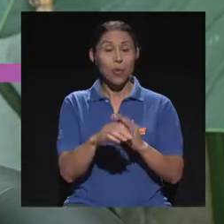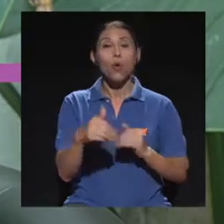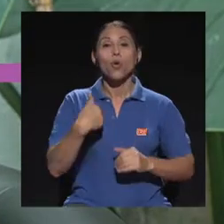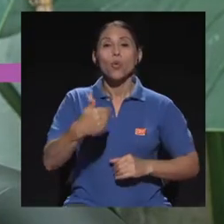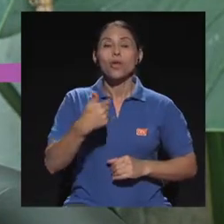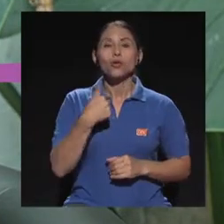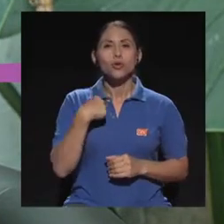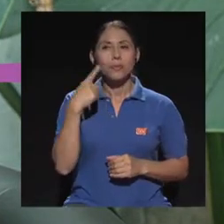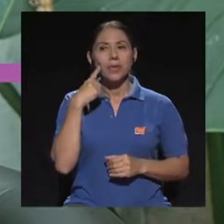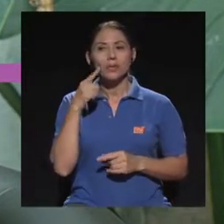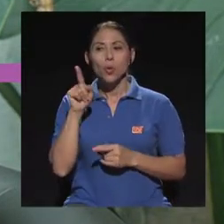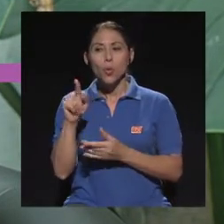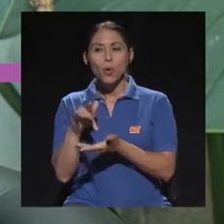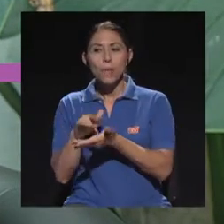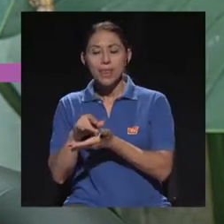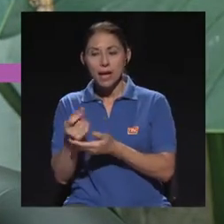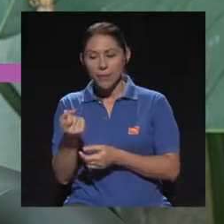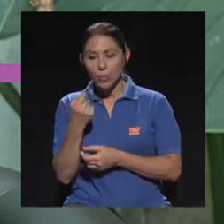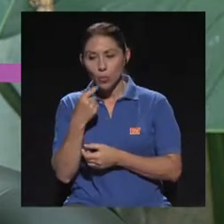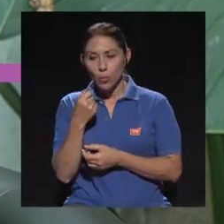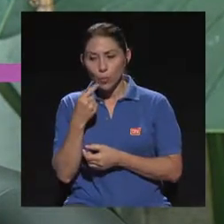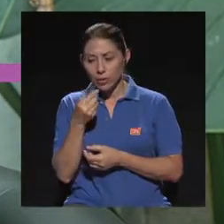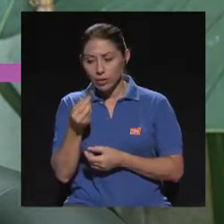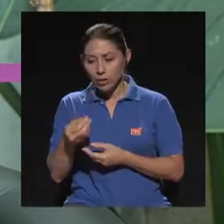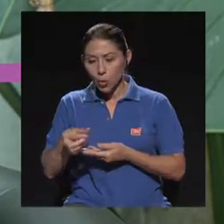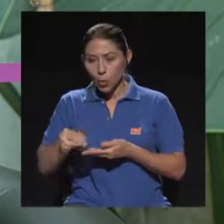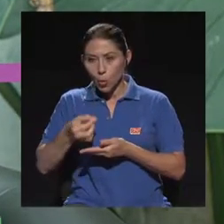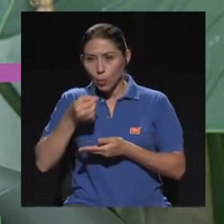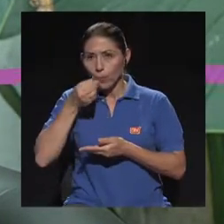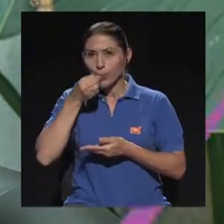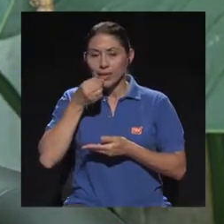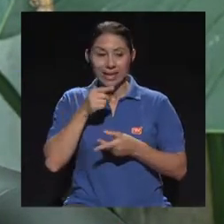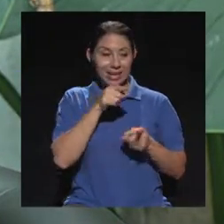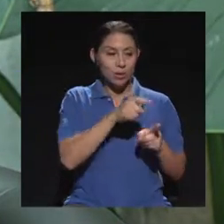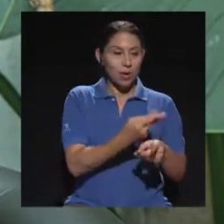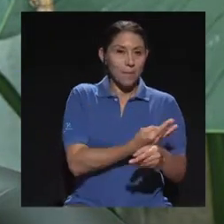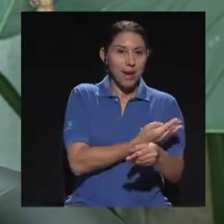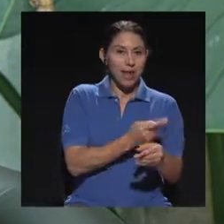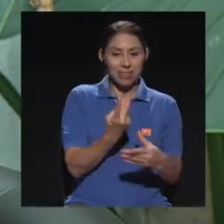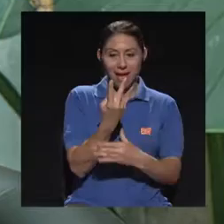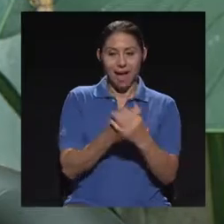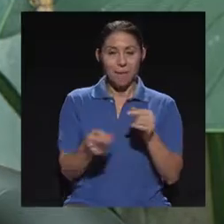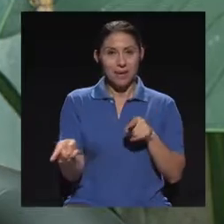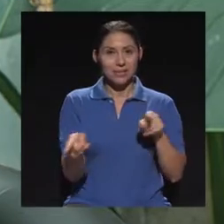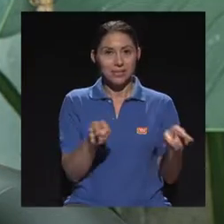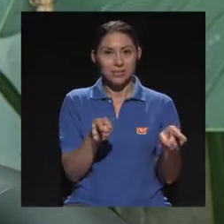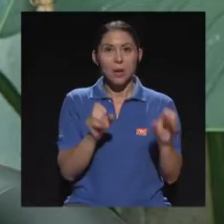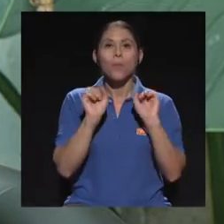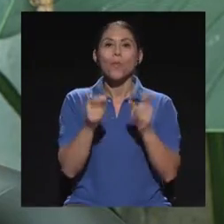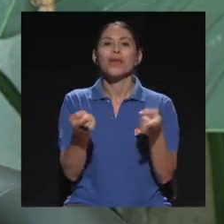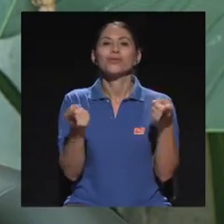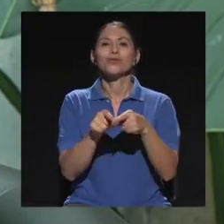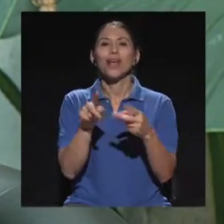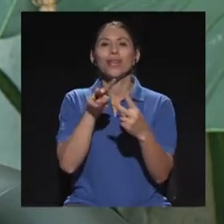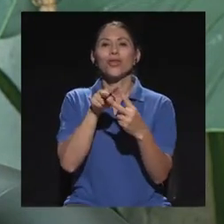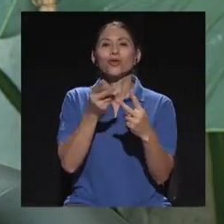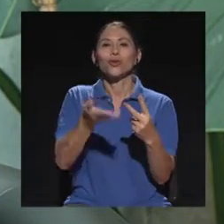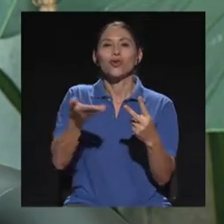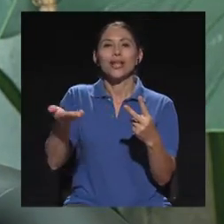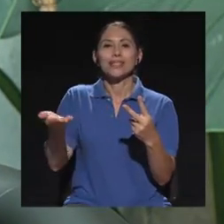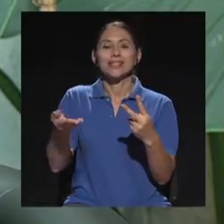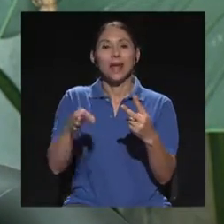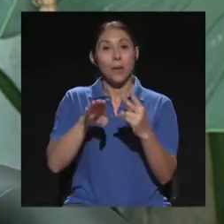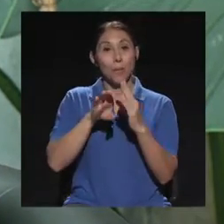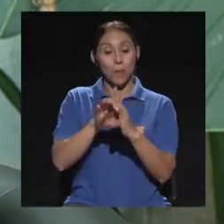esto de tomar un medicamento con una planta pueden ocurrir dos cosas. O puede ser que se potencialice el efecto, ¿verdad? Si yo estoy tomando un